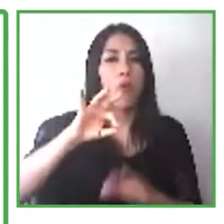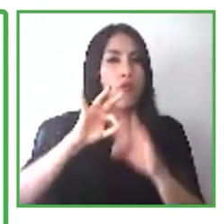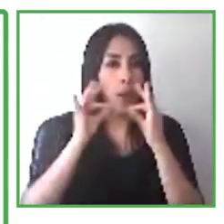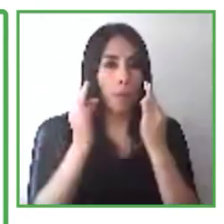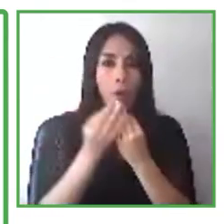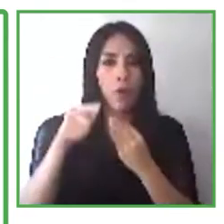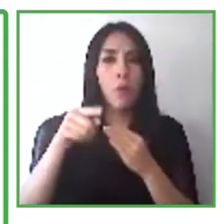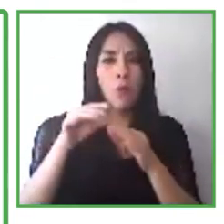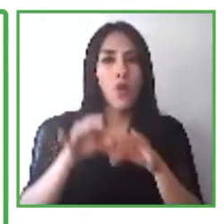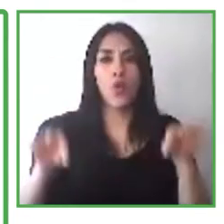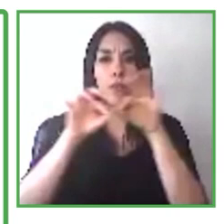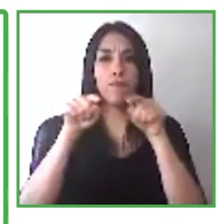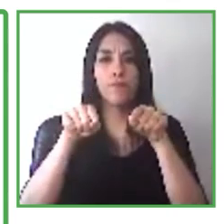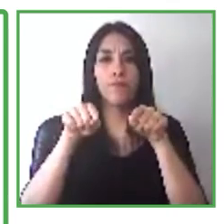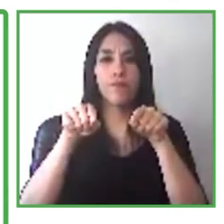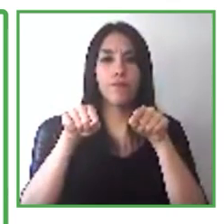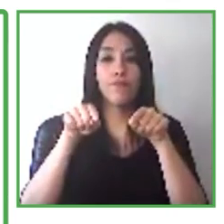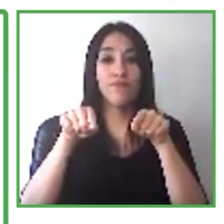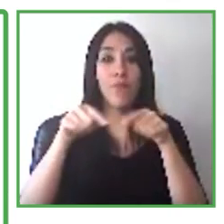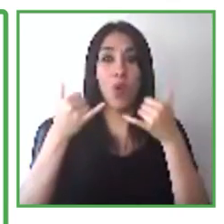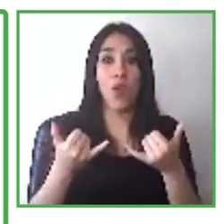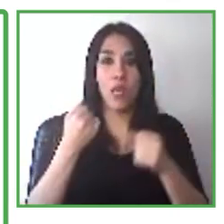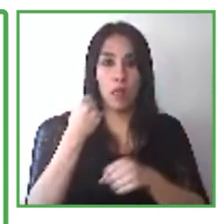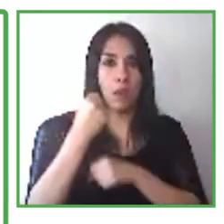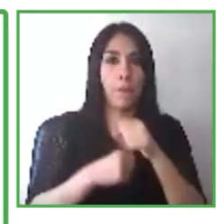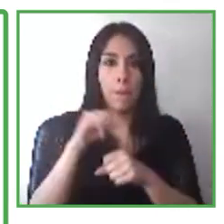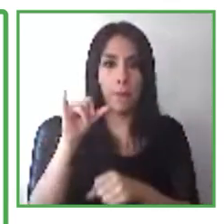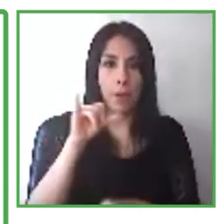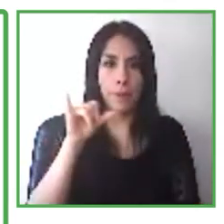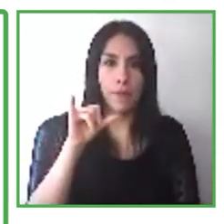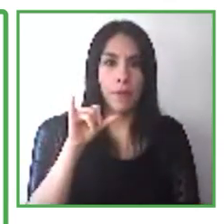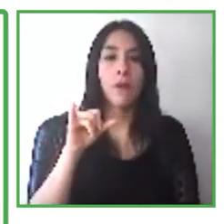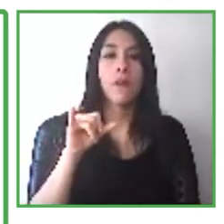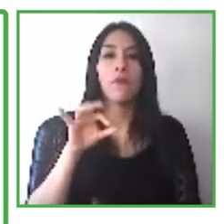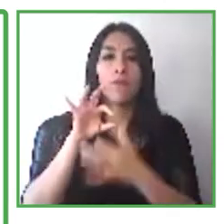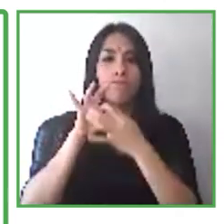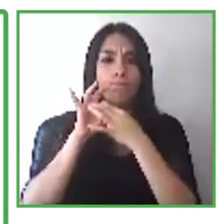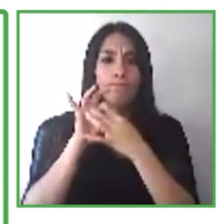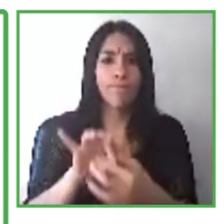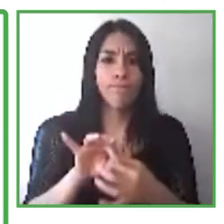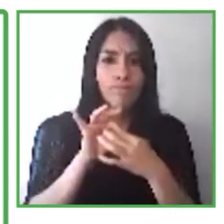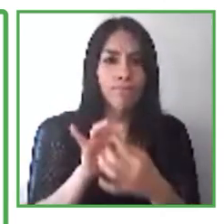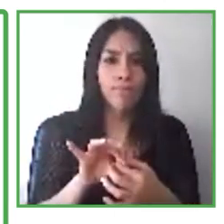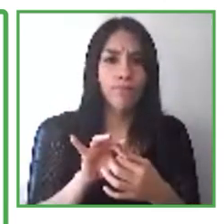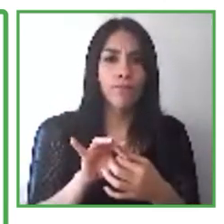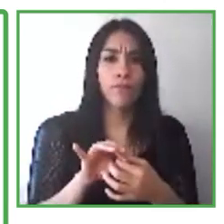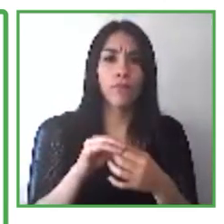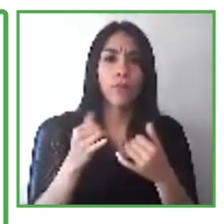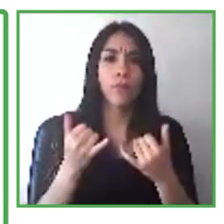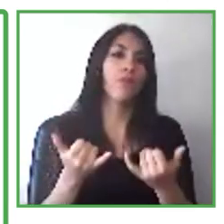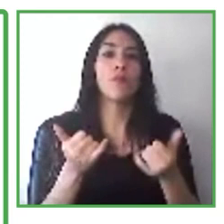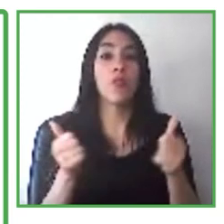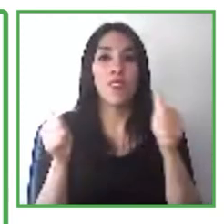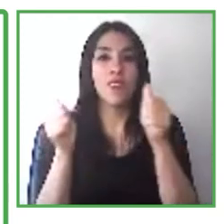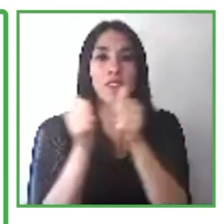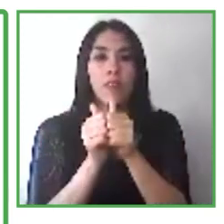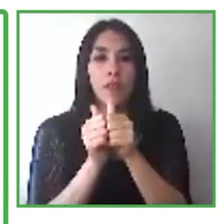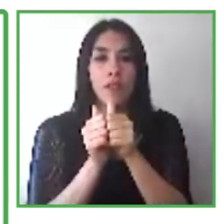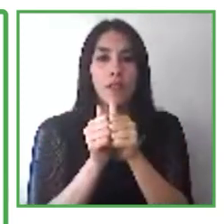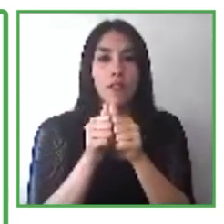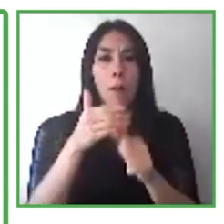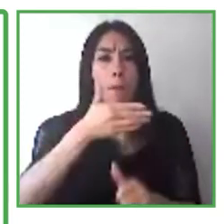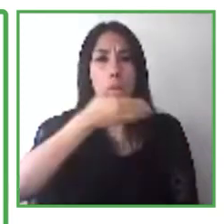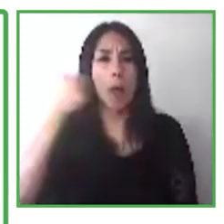año, nos hemos unido en nuestras fuerzas con Microsoft y también con LinkedIn y A2 para poder